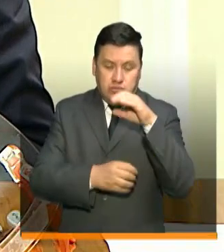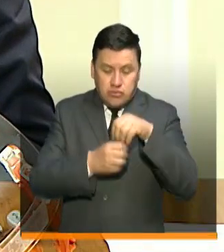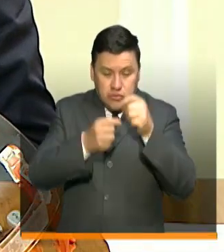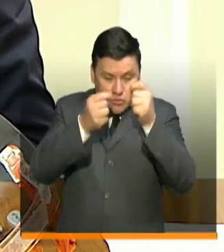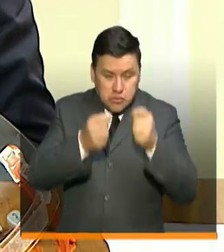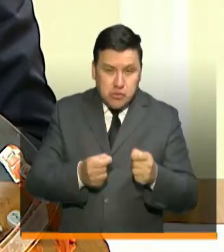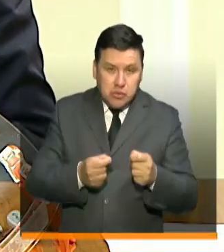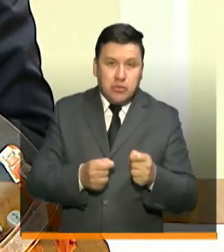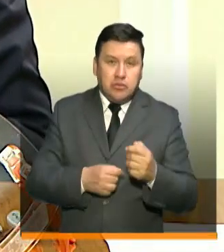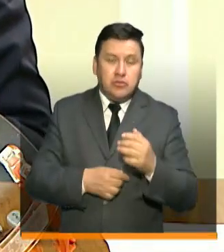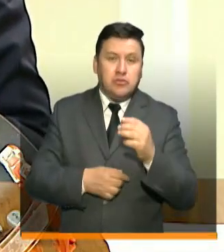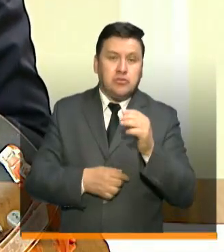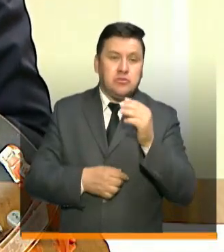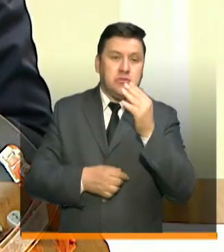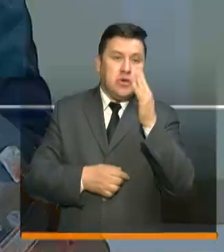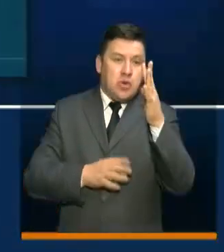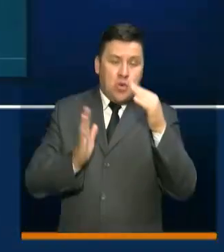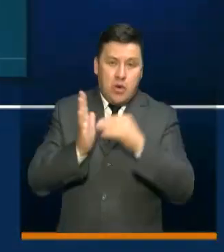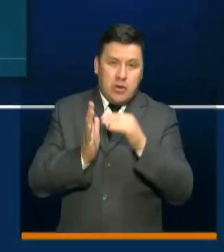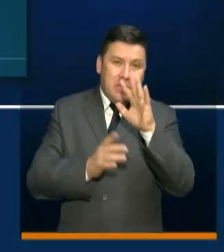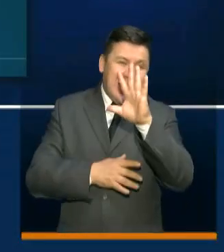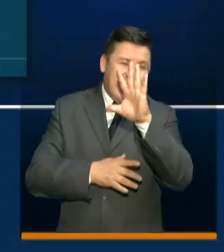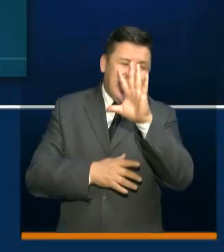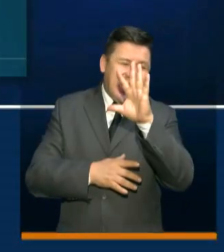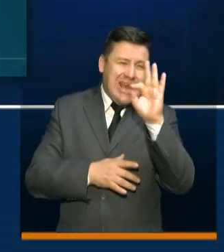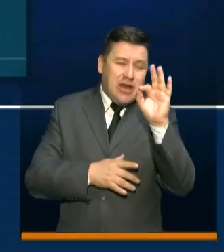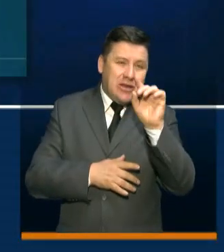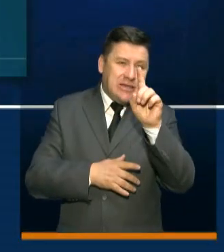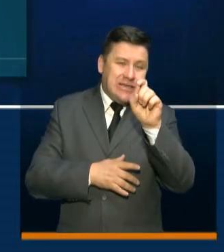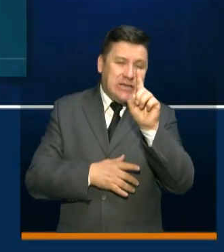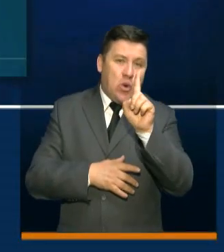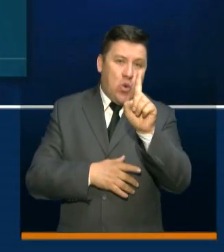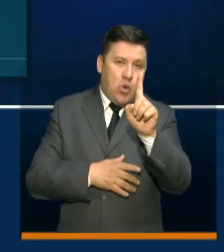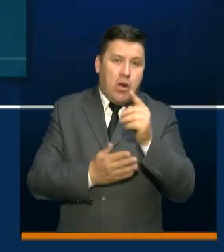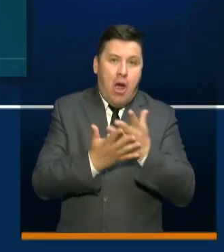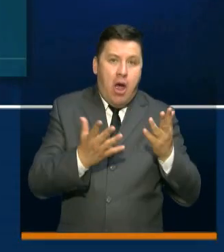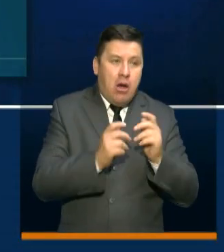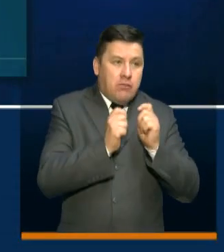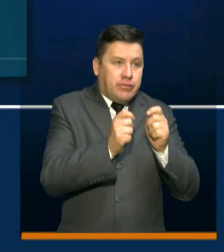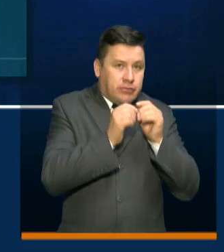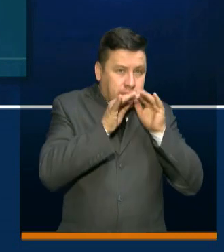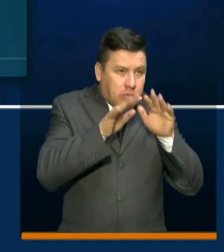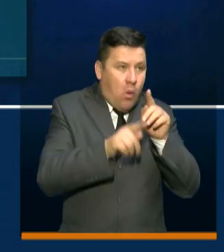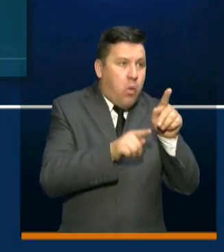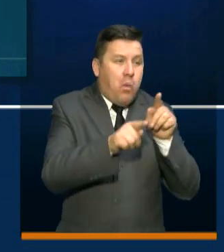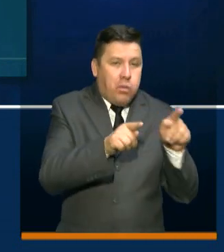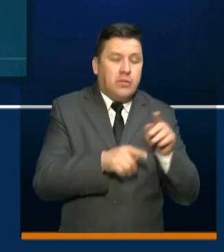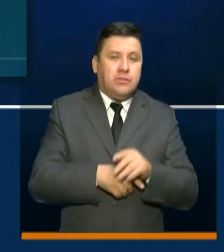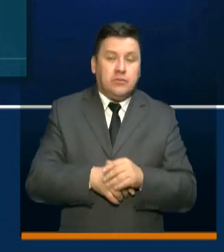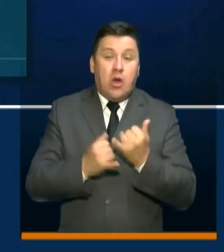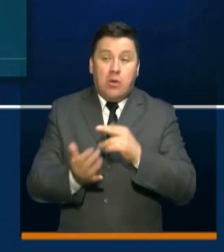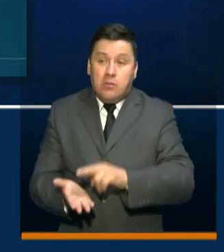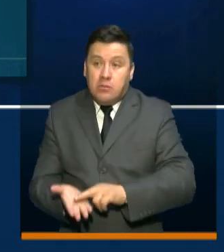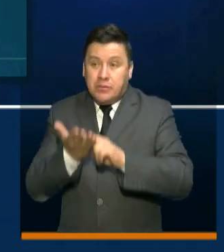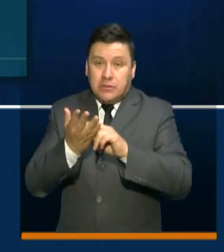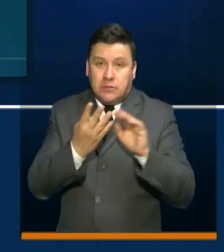encuentran registrados 4.561 casos, se han recuperado